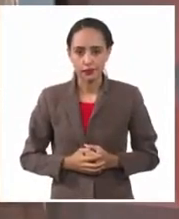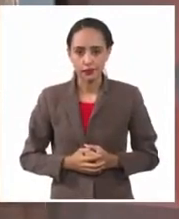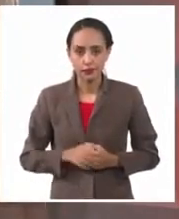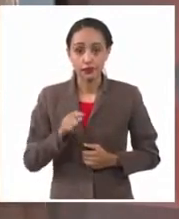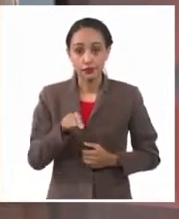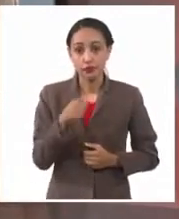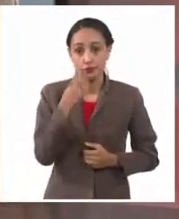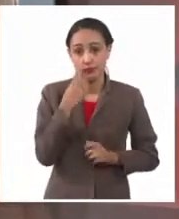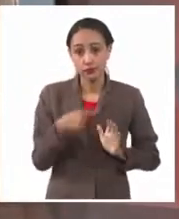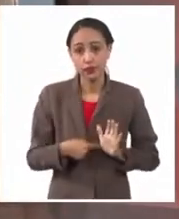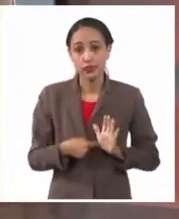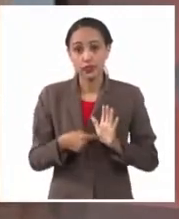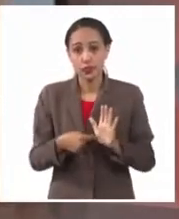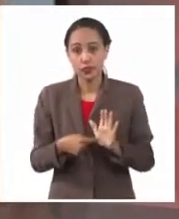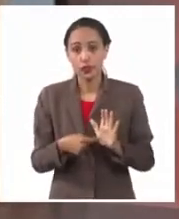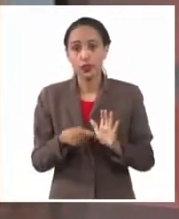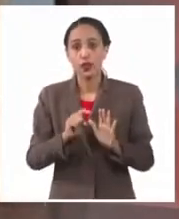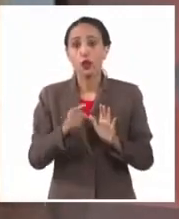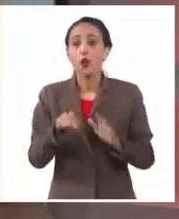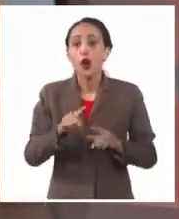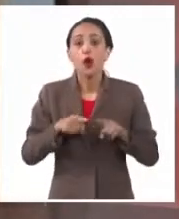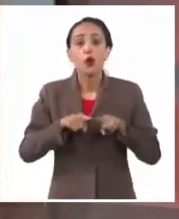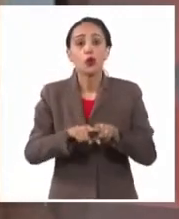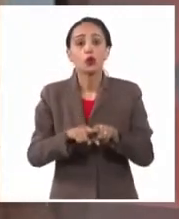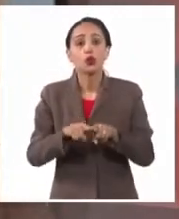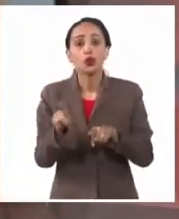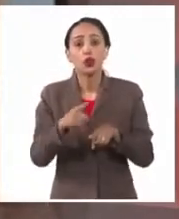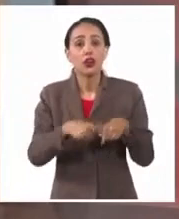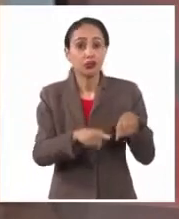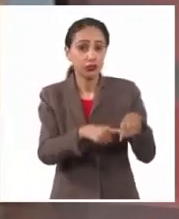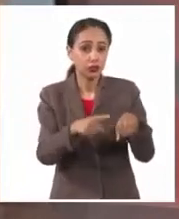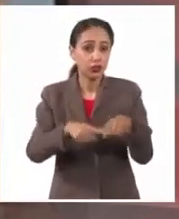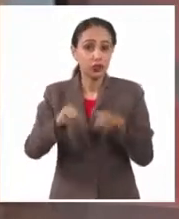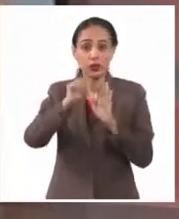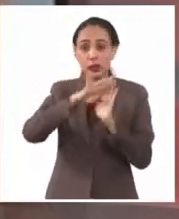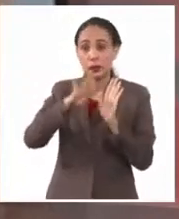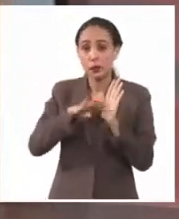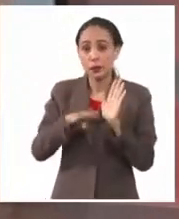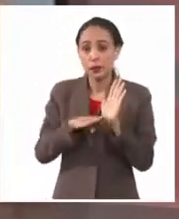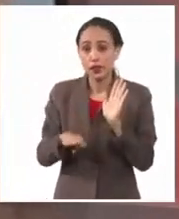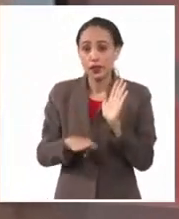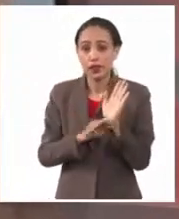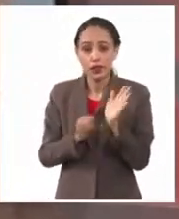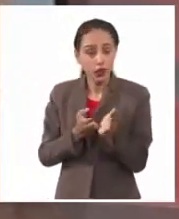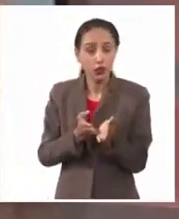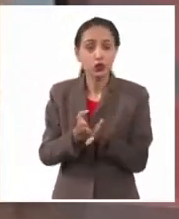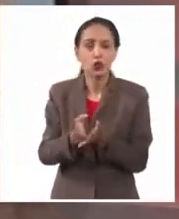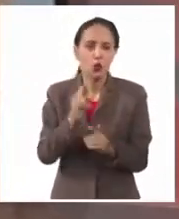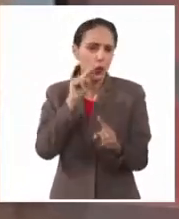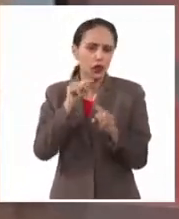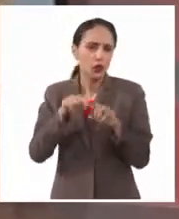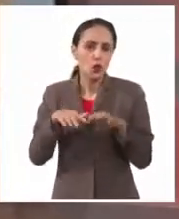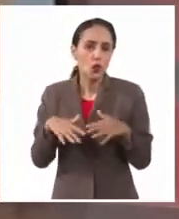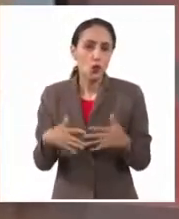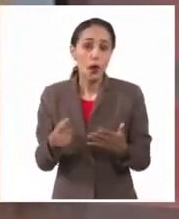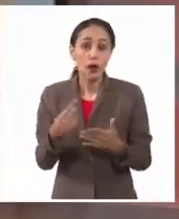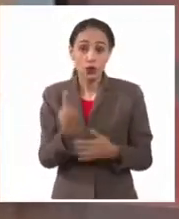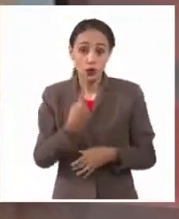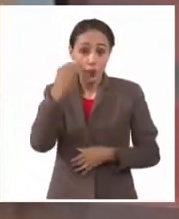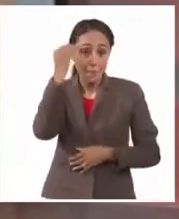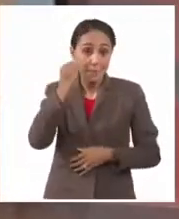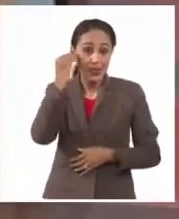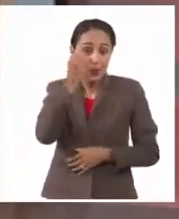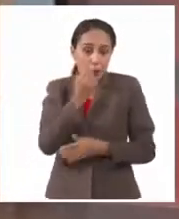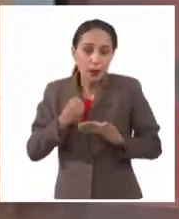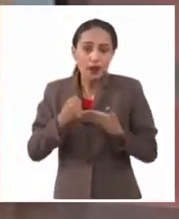evidentemente, pues, unido a las restantes medidas que mantenemos en función, y también pensadas para la